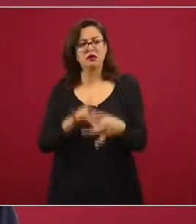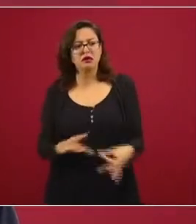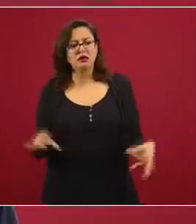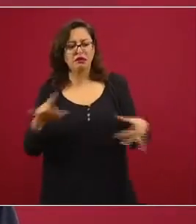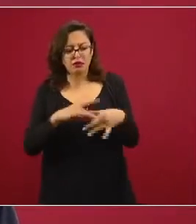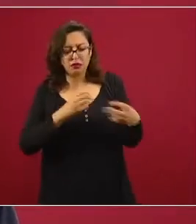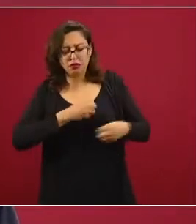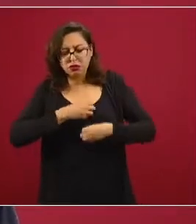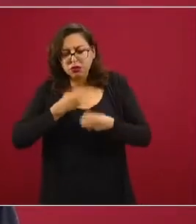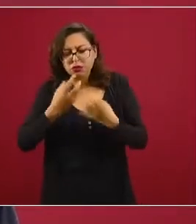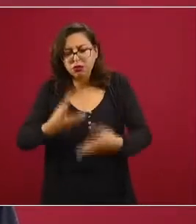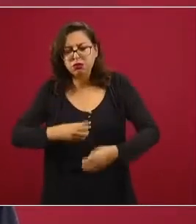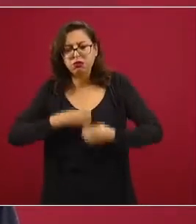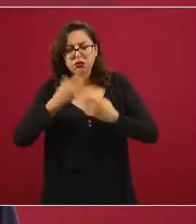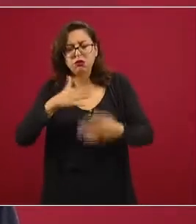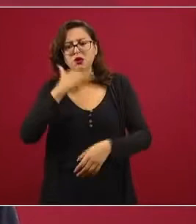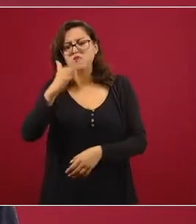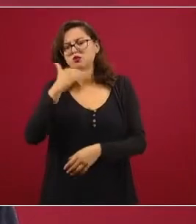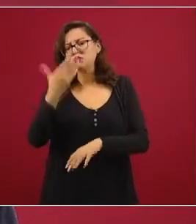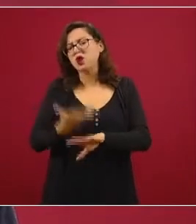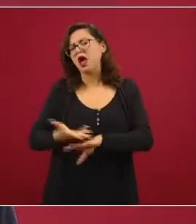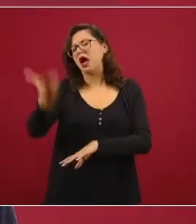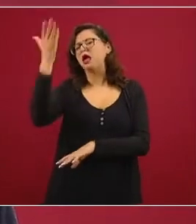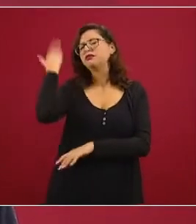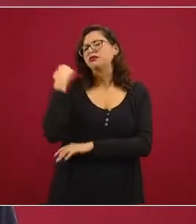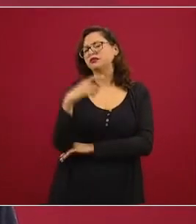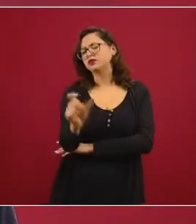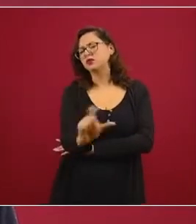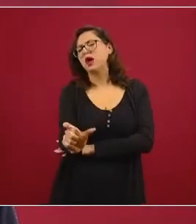actos de corrupción